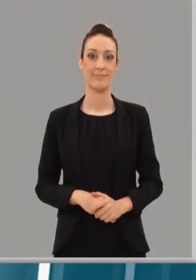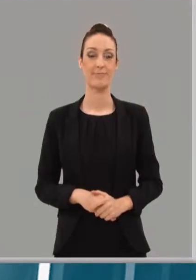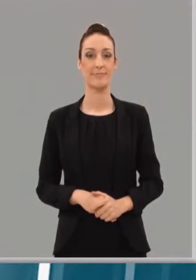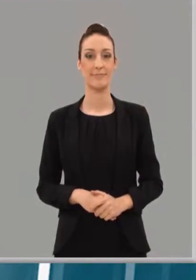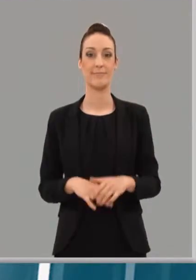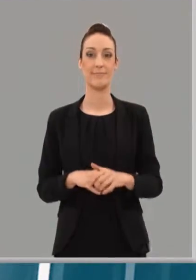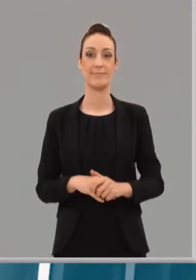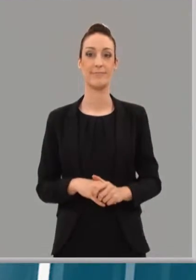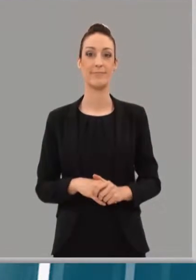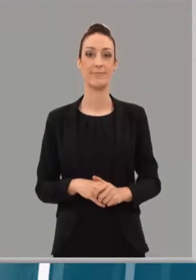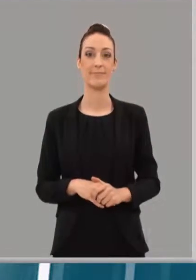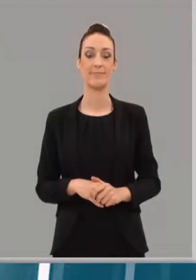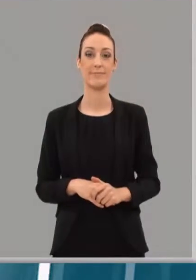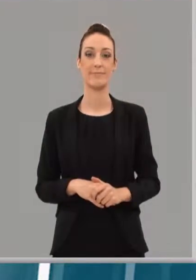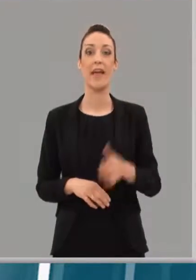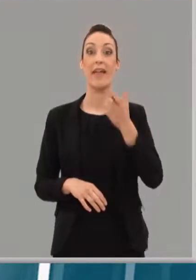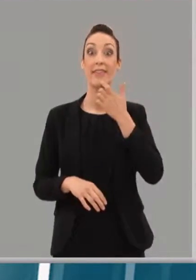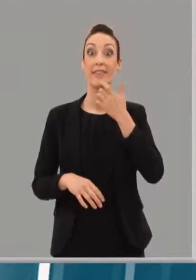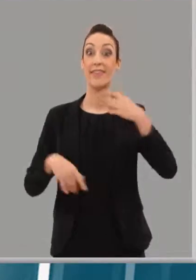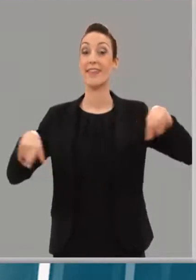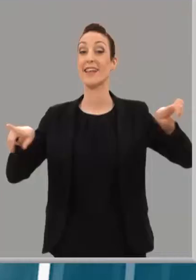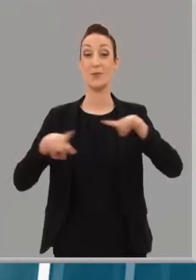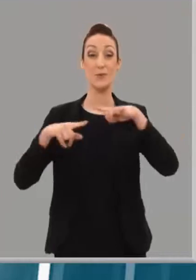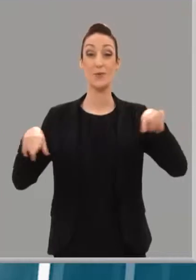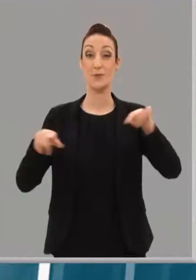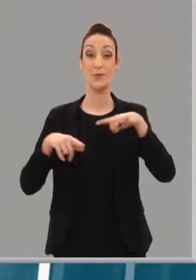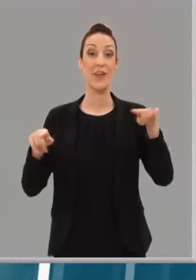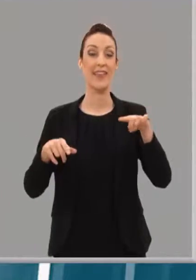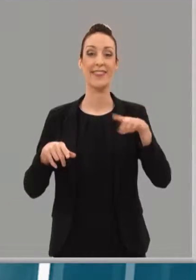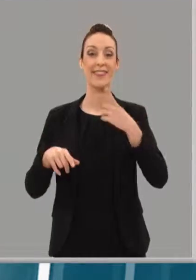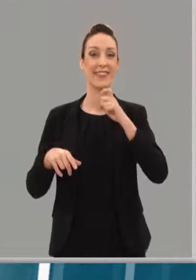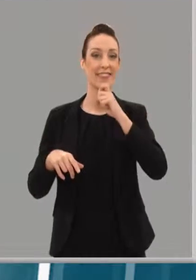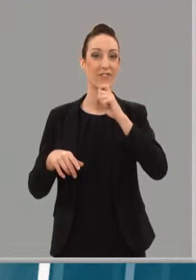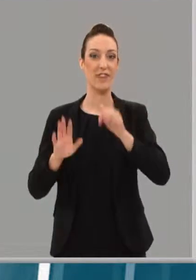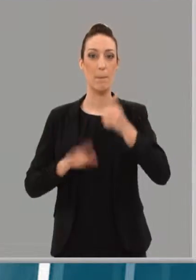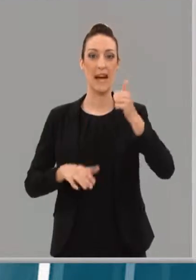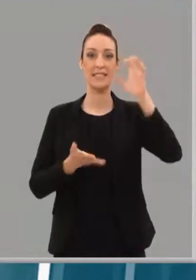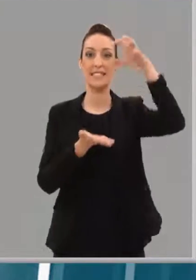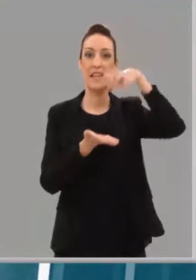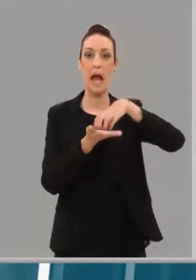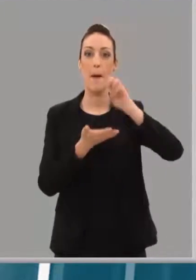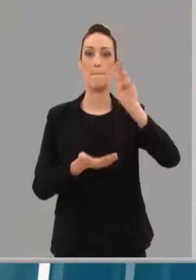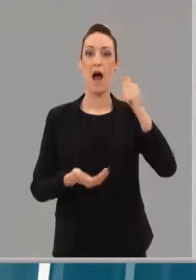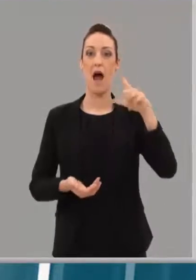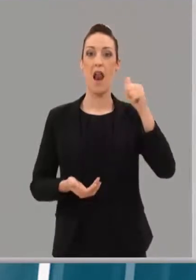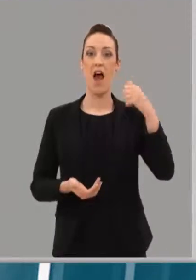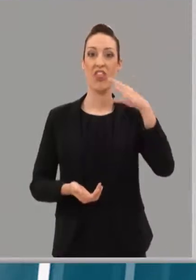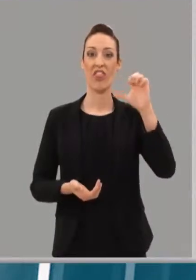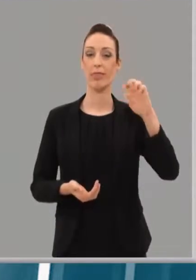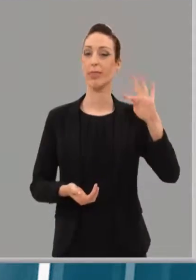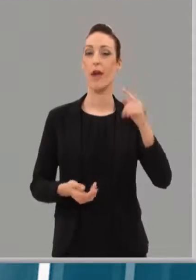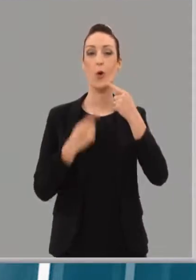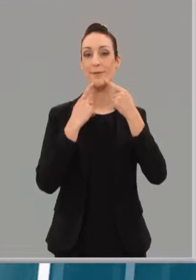Así con Europe, celebra haber cantado su bingo más difícil, el del Palacete, pleno al 15, con una gran sonrisa.